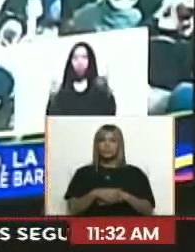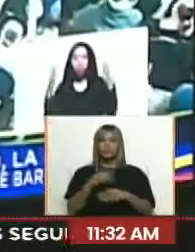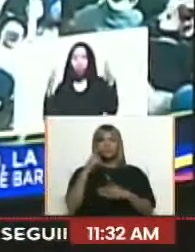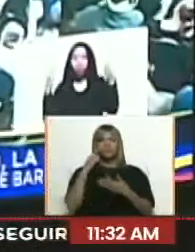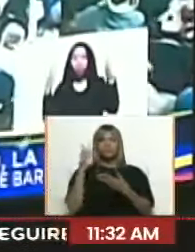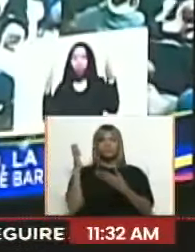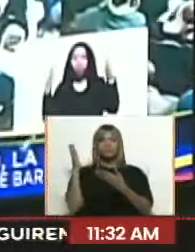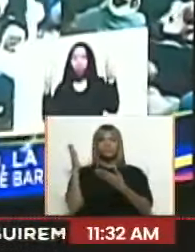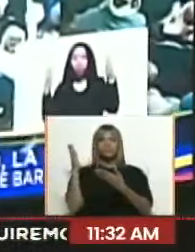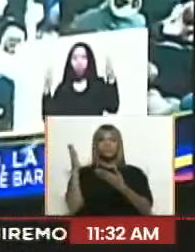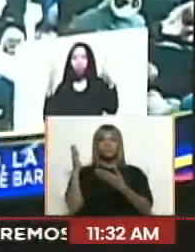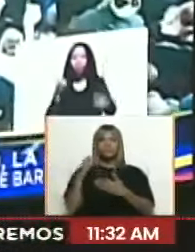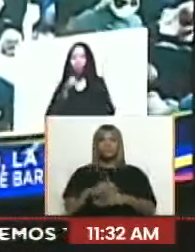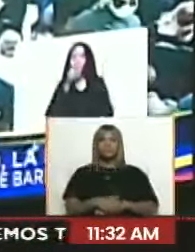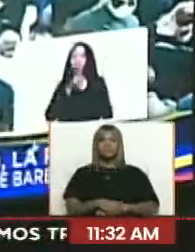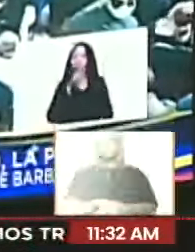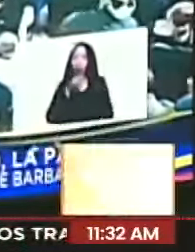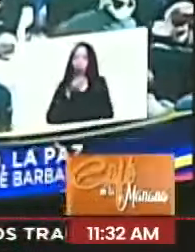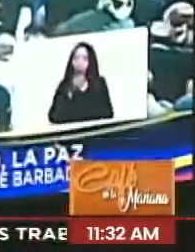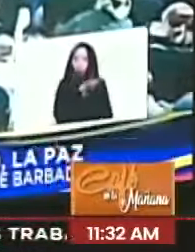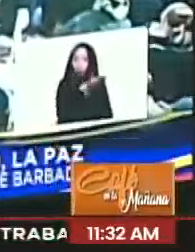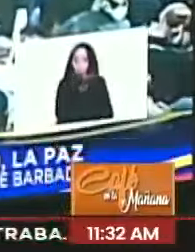Bueno, buenas tardes a todos.